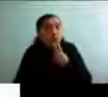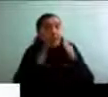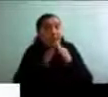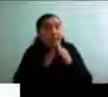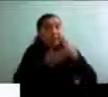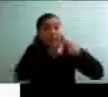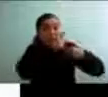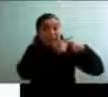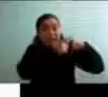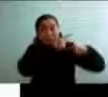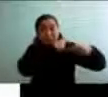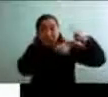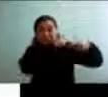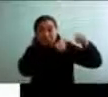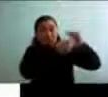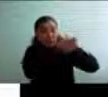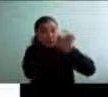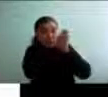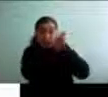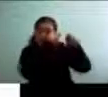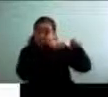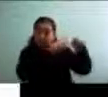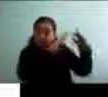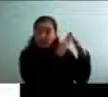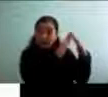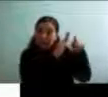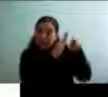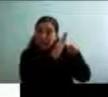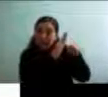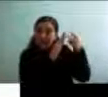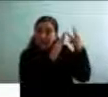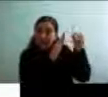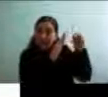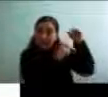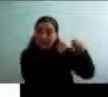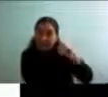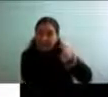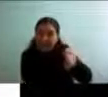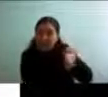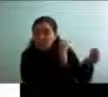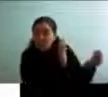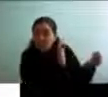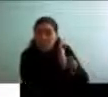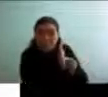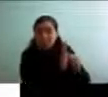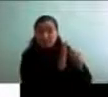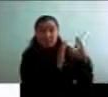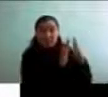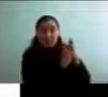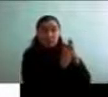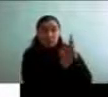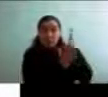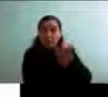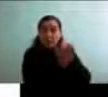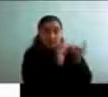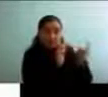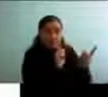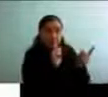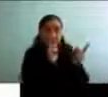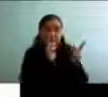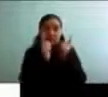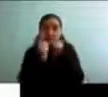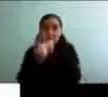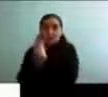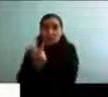como adulto tu historia de 30 años o de más de 30 años y decides irte de ahí, ¿no?